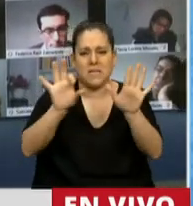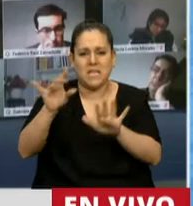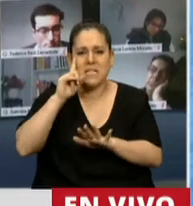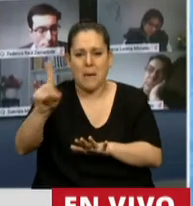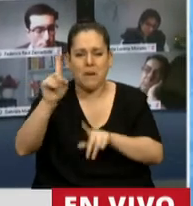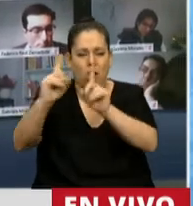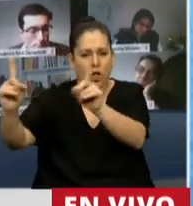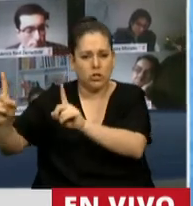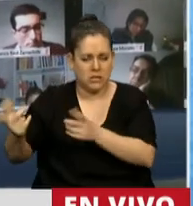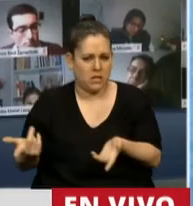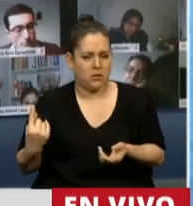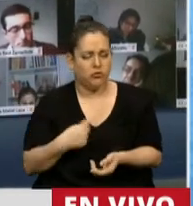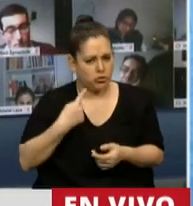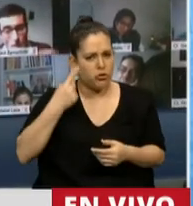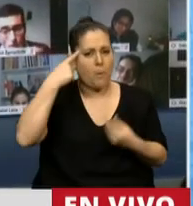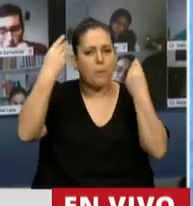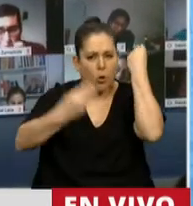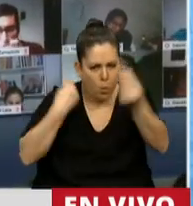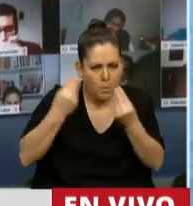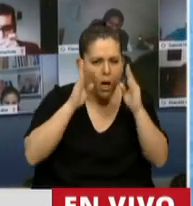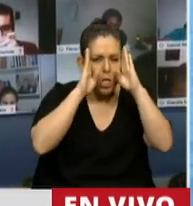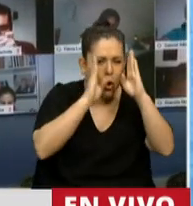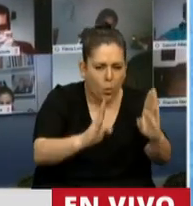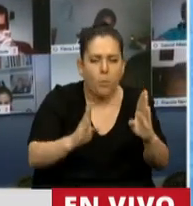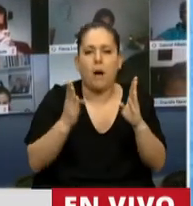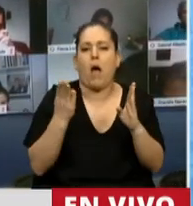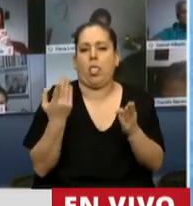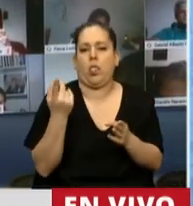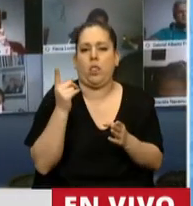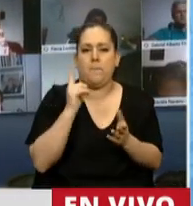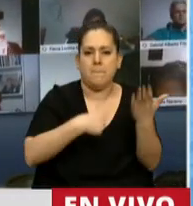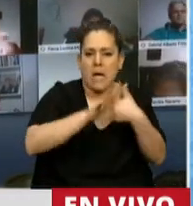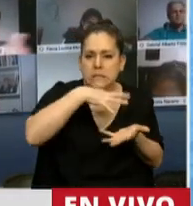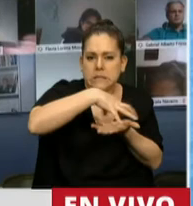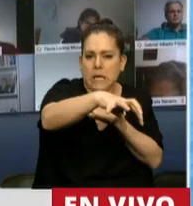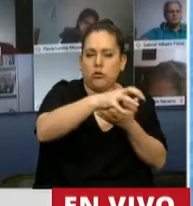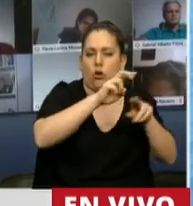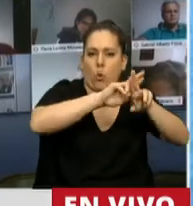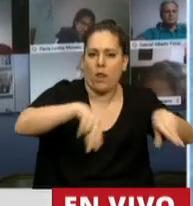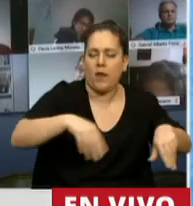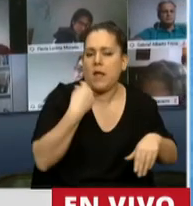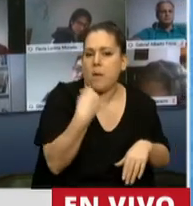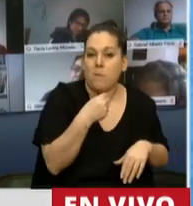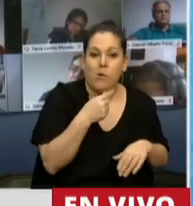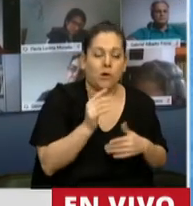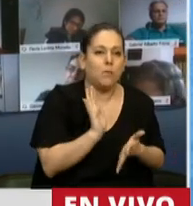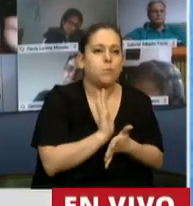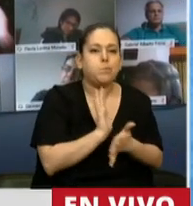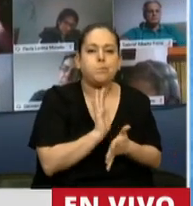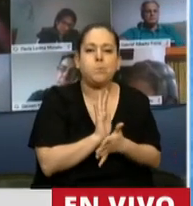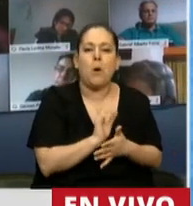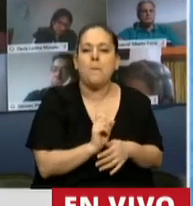preocupado y nos hemos ocupado esencialmente de este sector porque ese cuidado de esos primeros